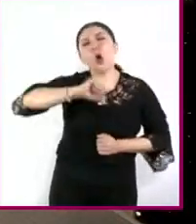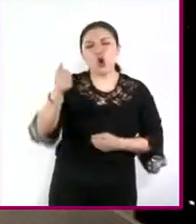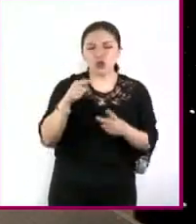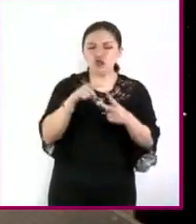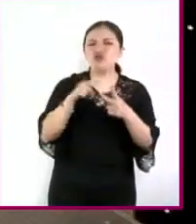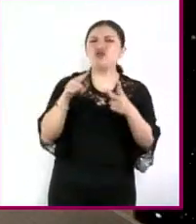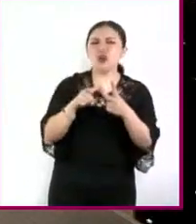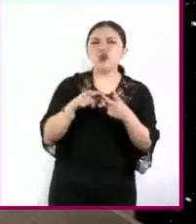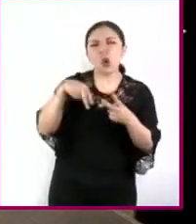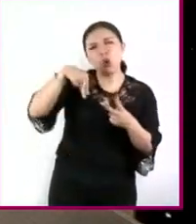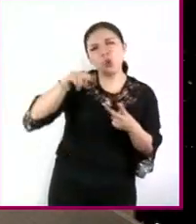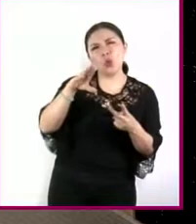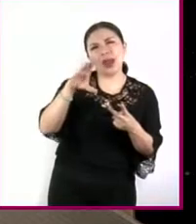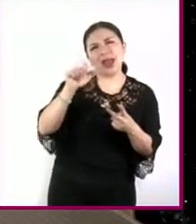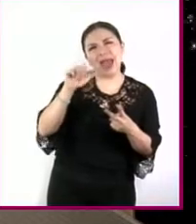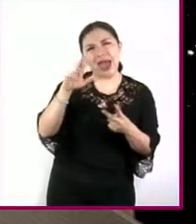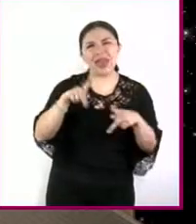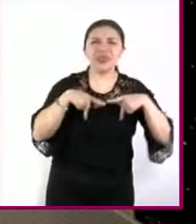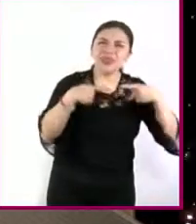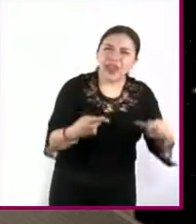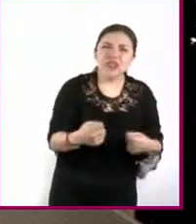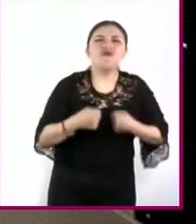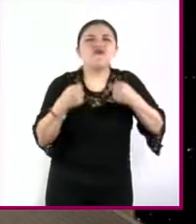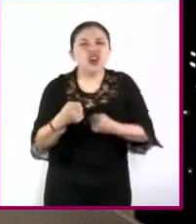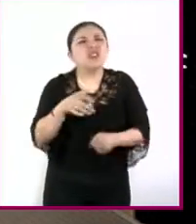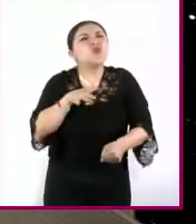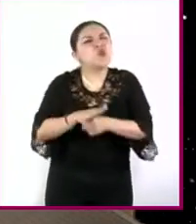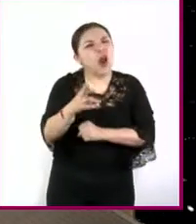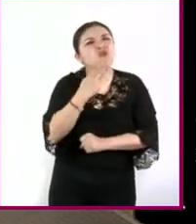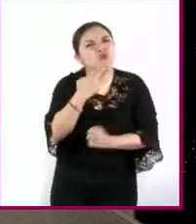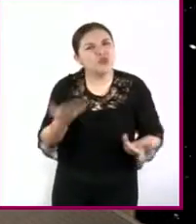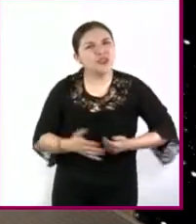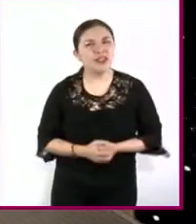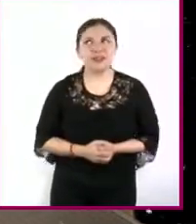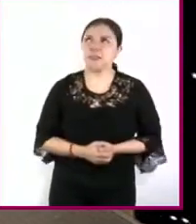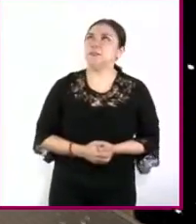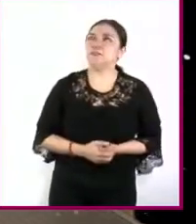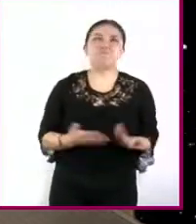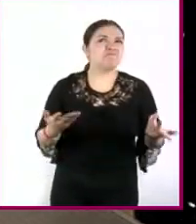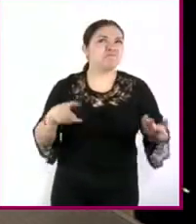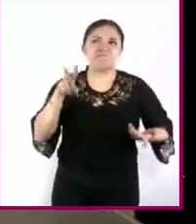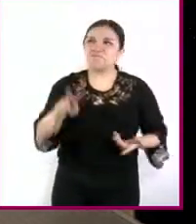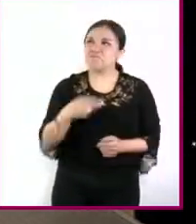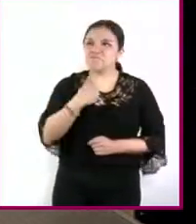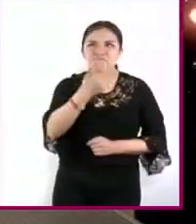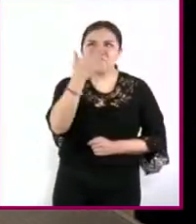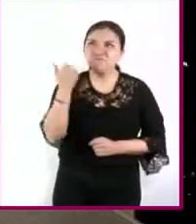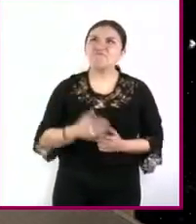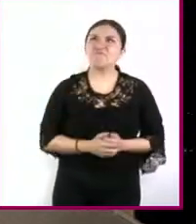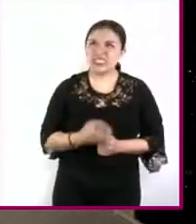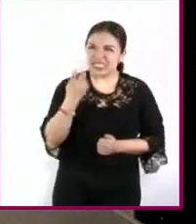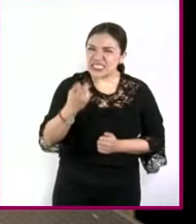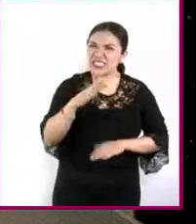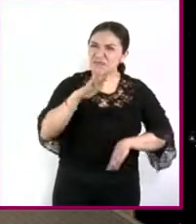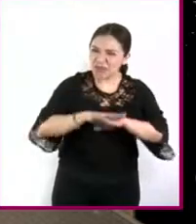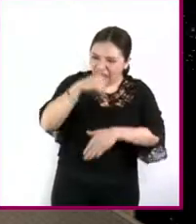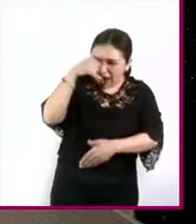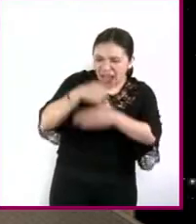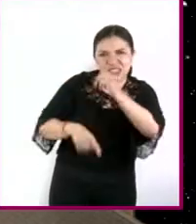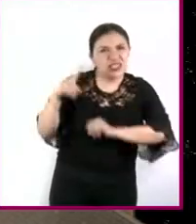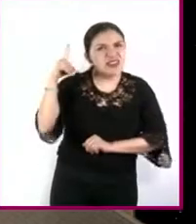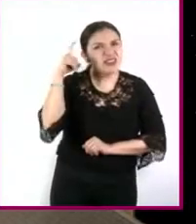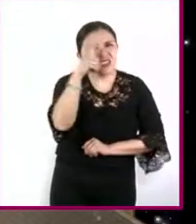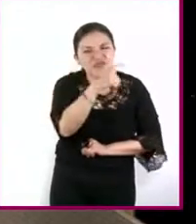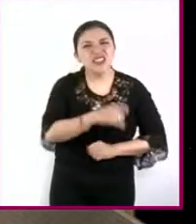fuerzas la nuclear débil y la nuclear fuerte matí híjole memo entramos a terrenos más complicados